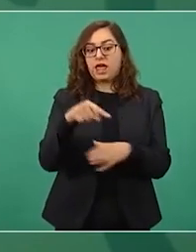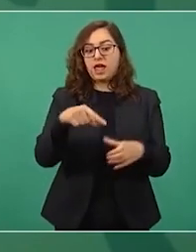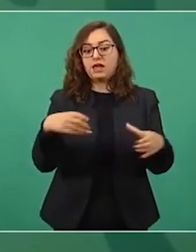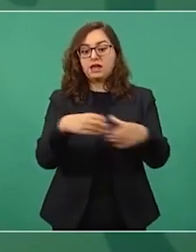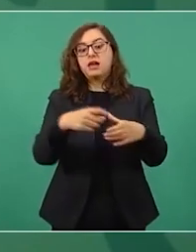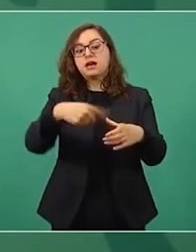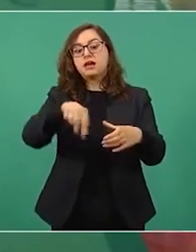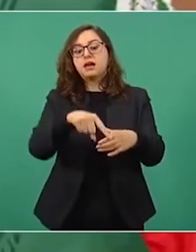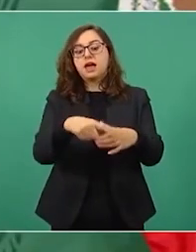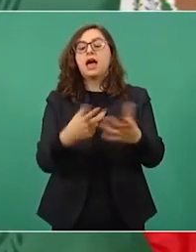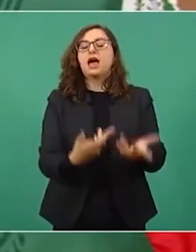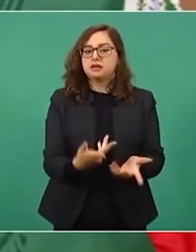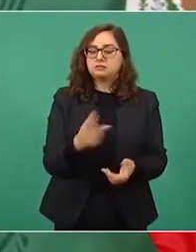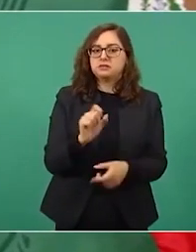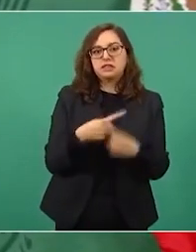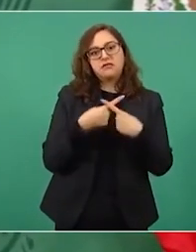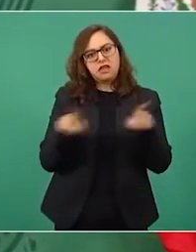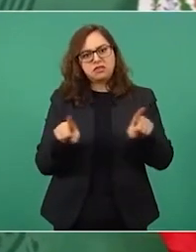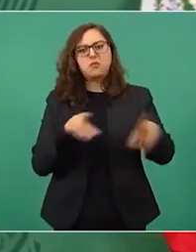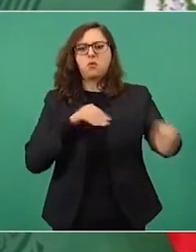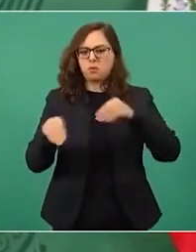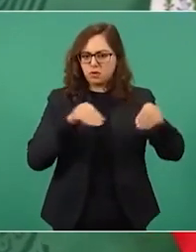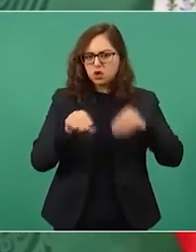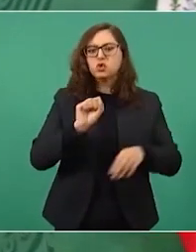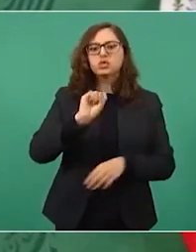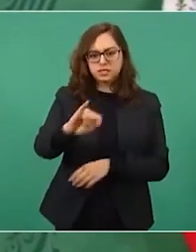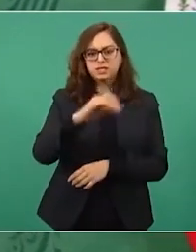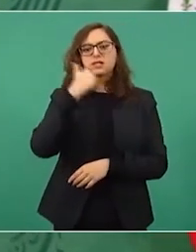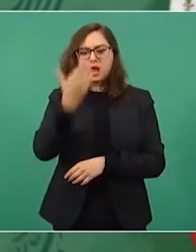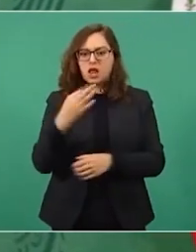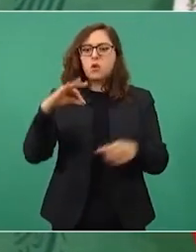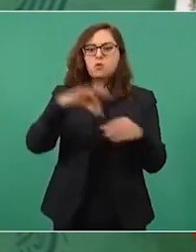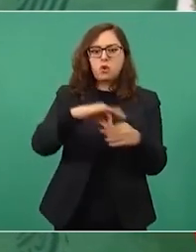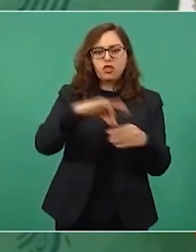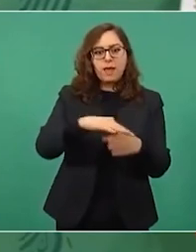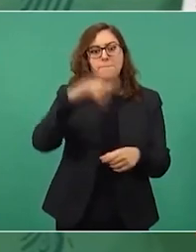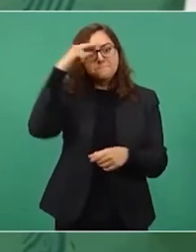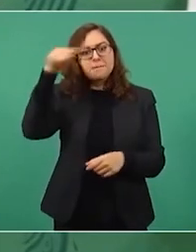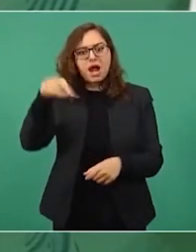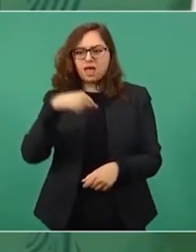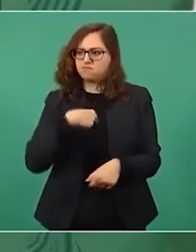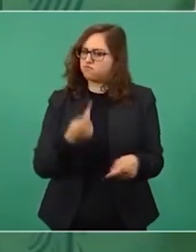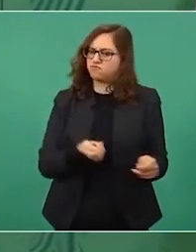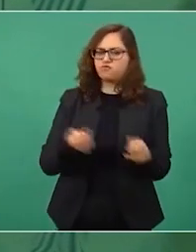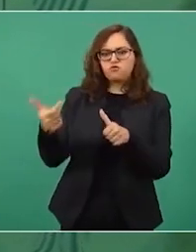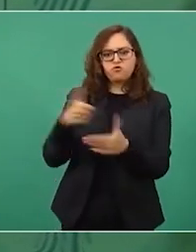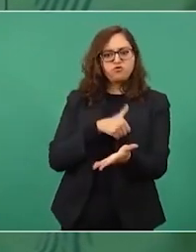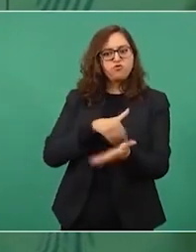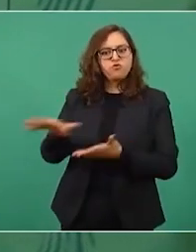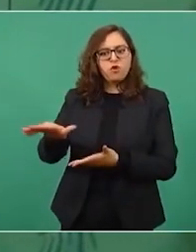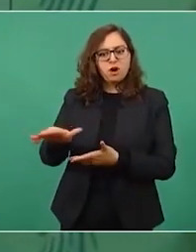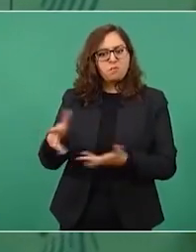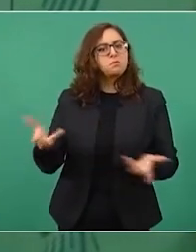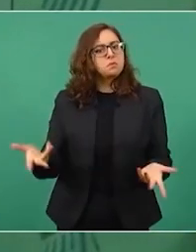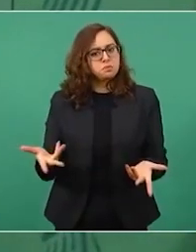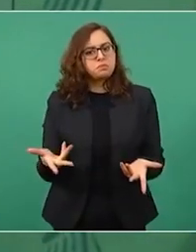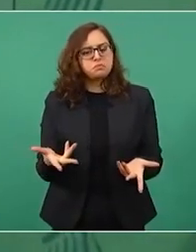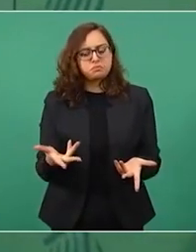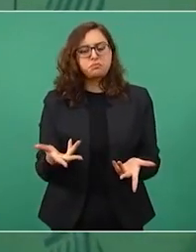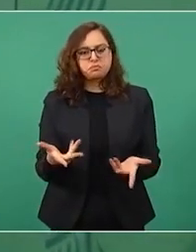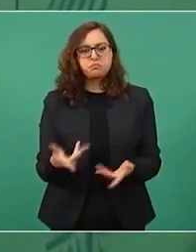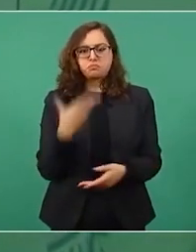para que este me quiten de la presidencia